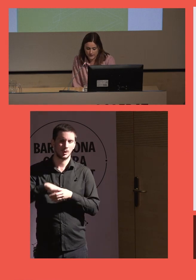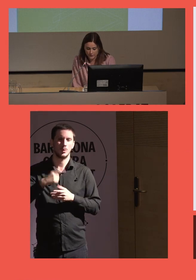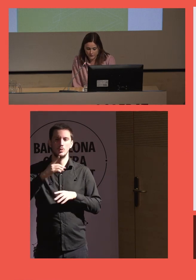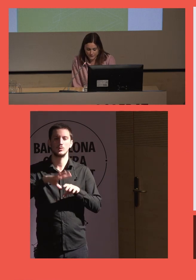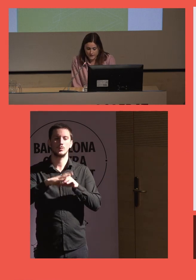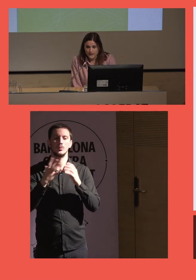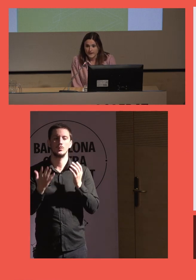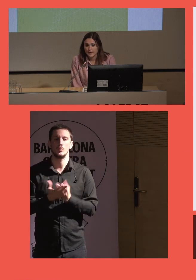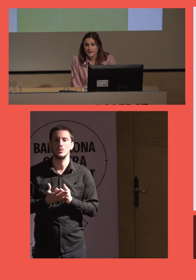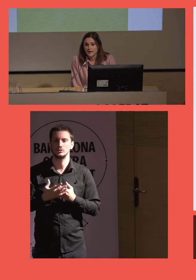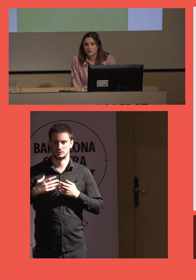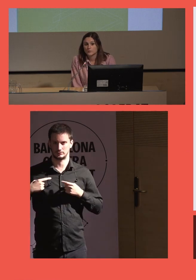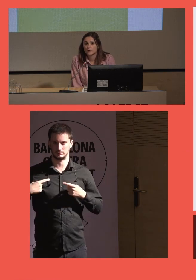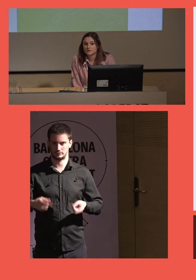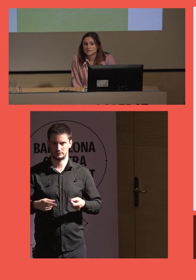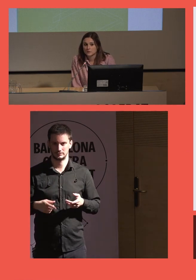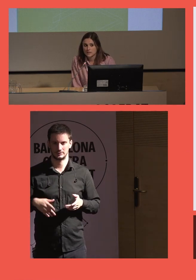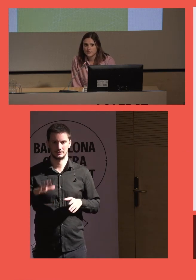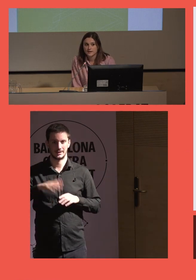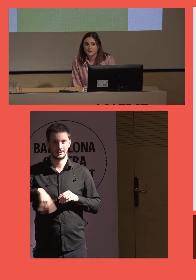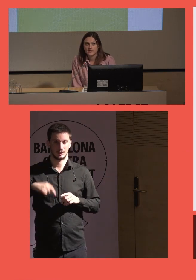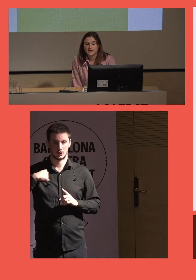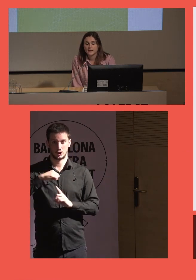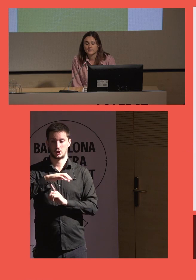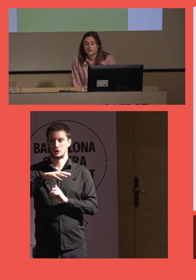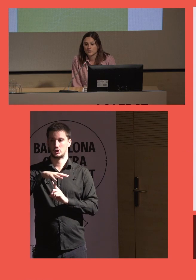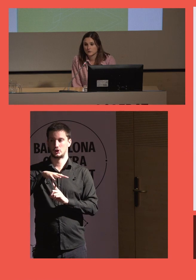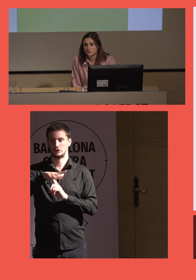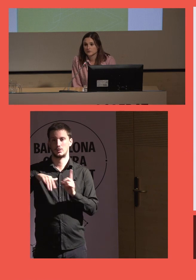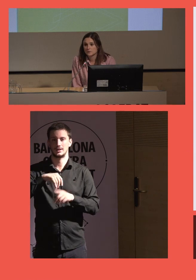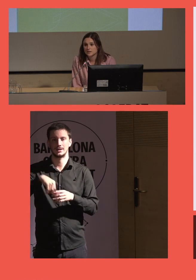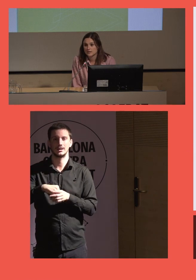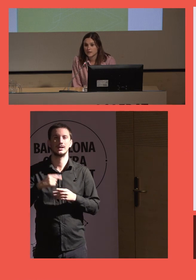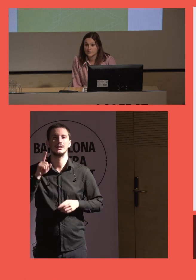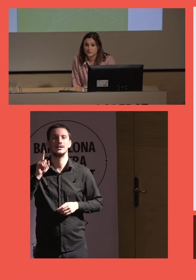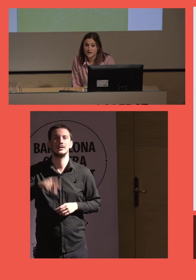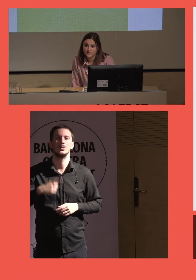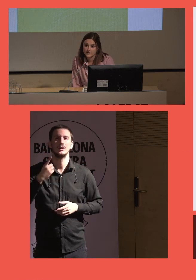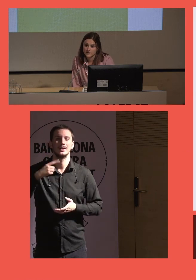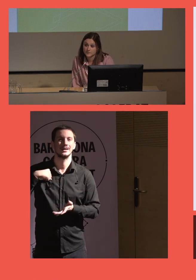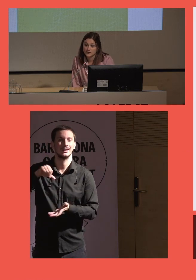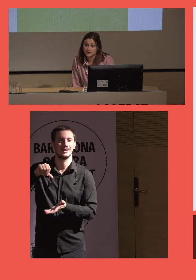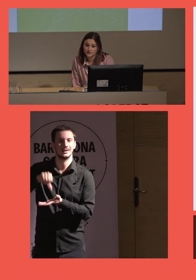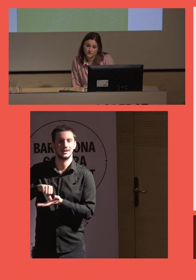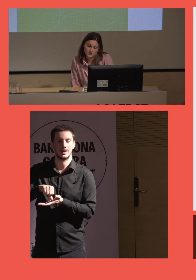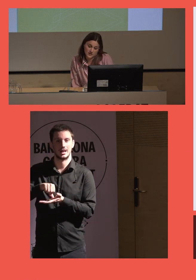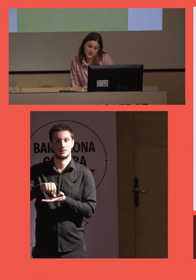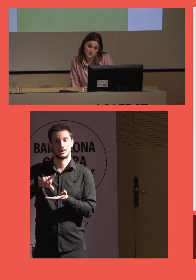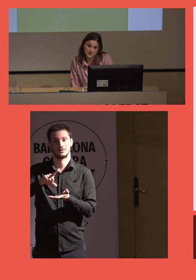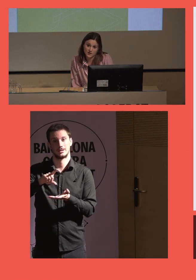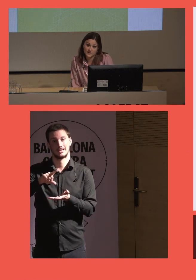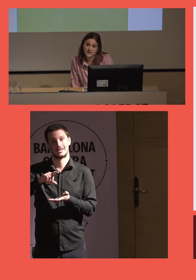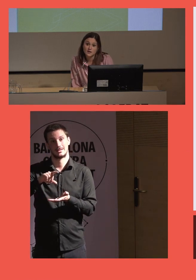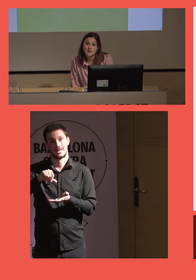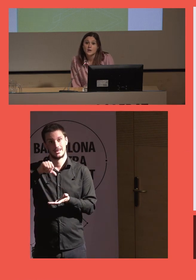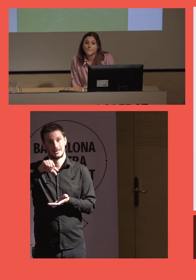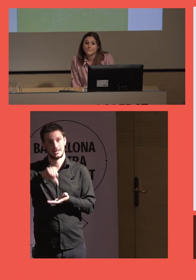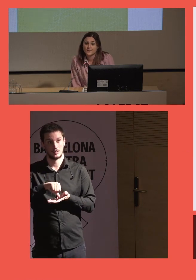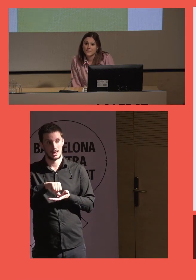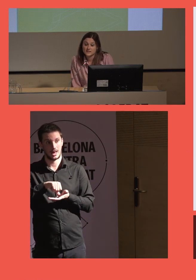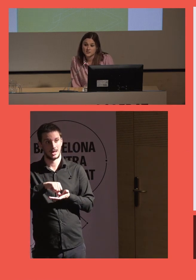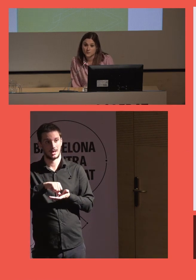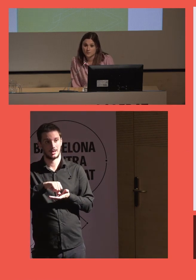un mundo rural. Bueno, por contextualizar, Teruel nos encontramos en la ciudad capital